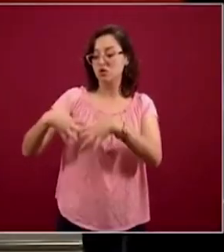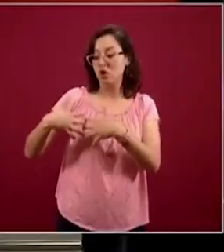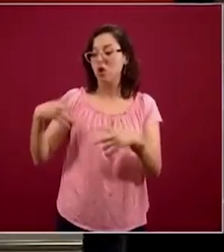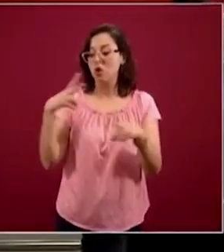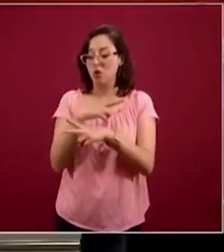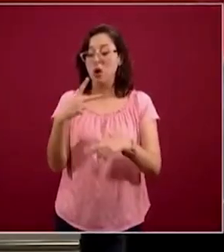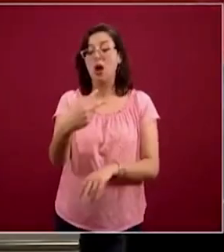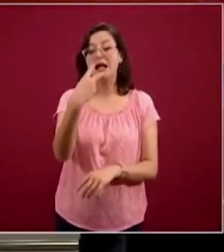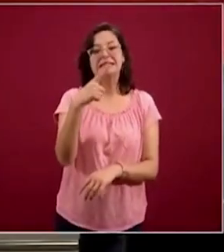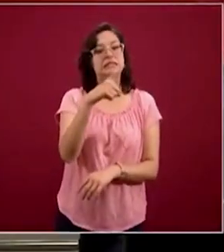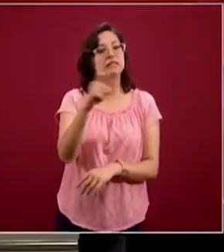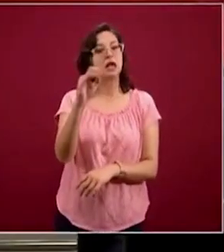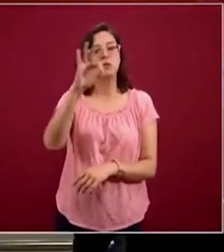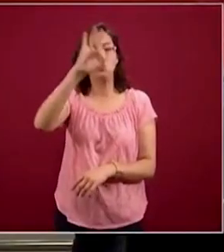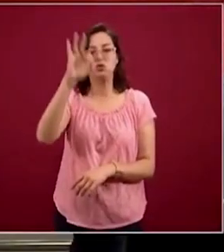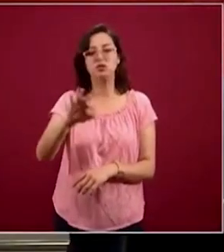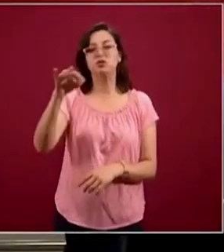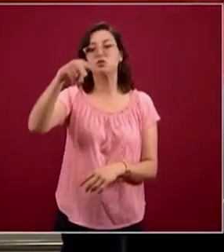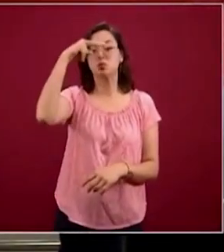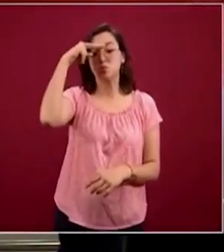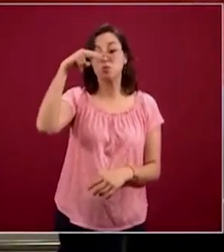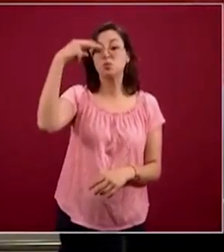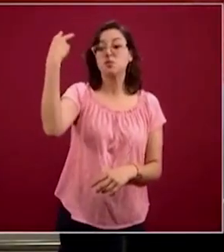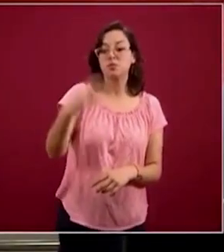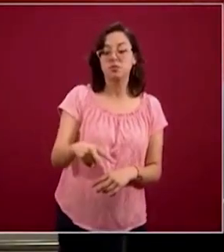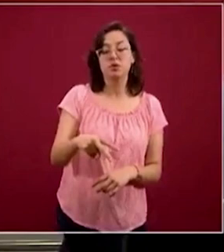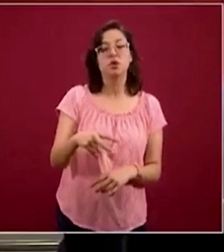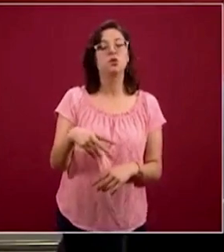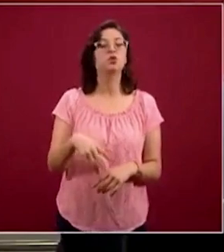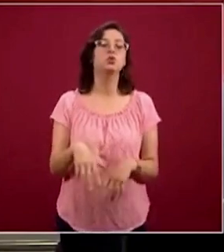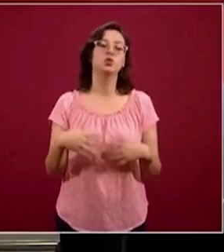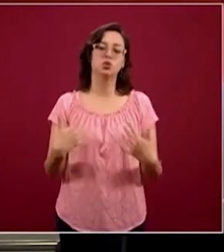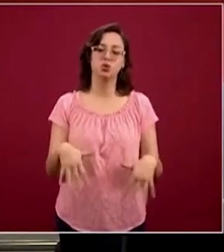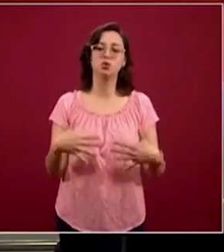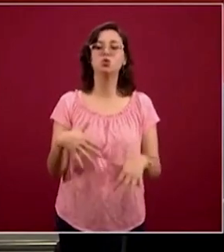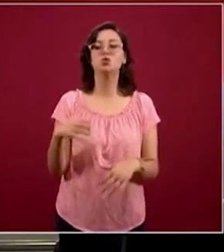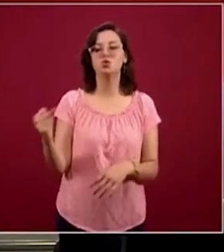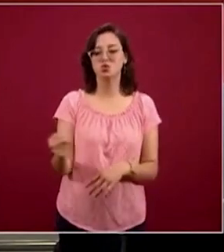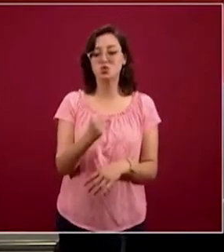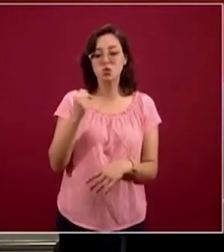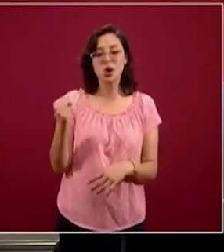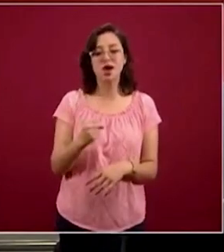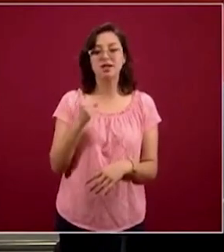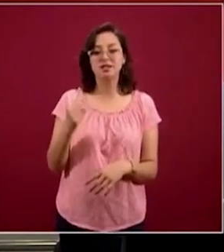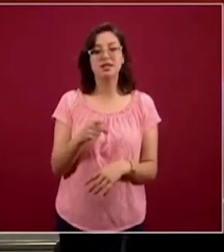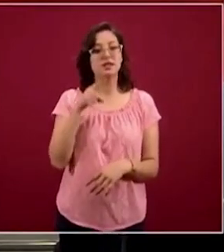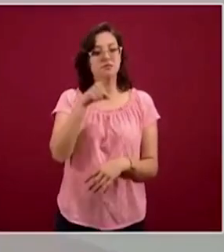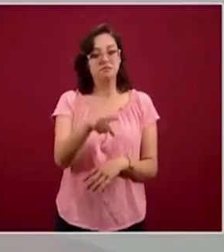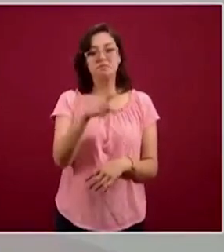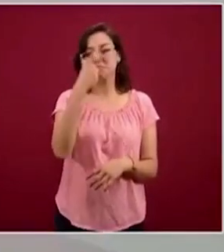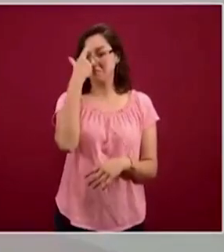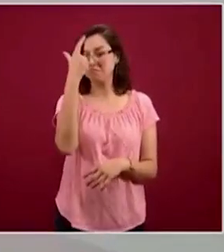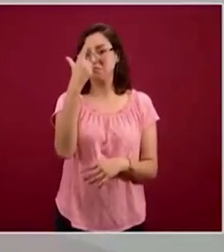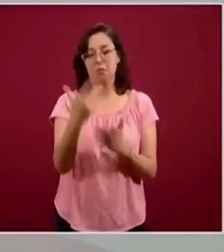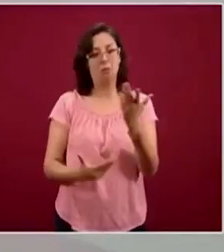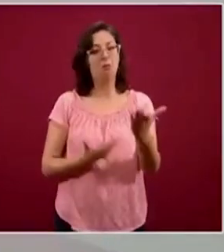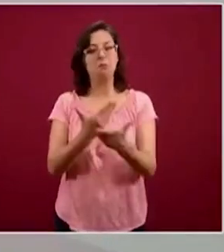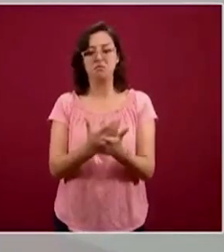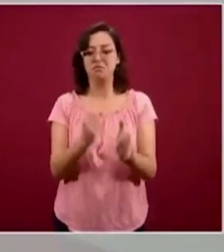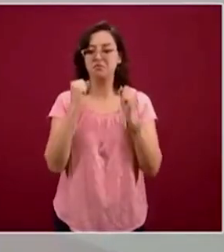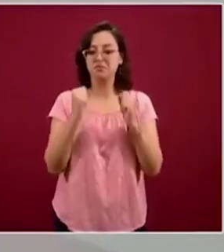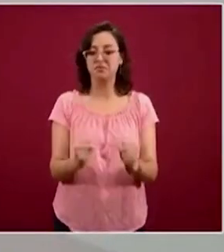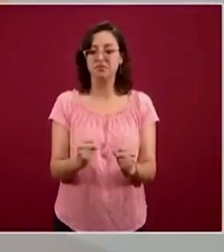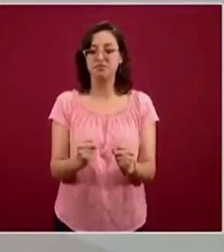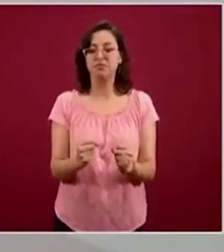lo encontramos por suerte porque creemos que es un desarrollo muy, muy sólido. Aquí